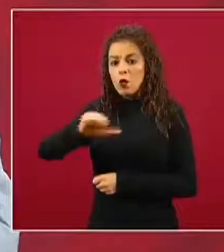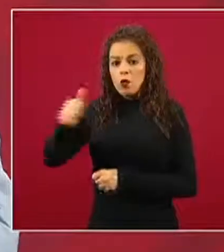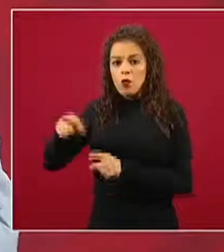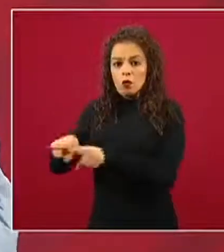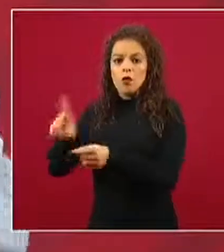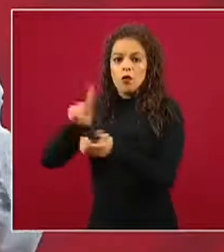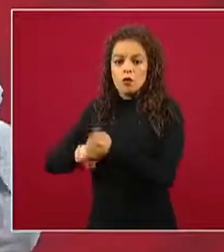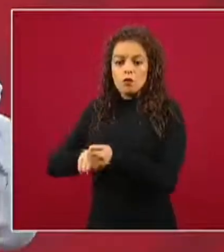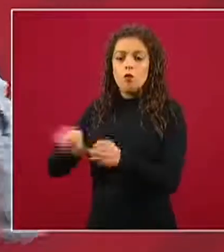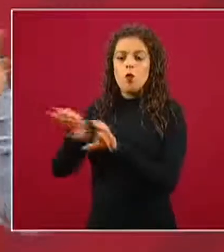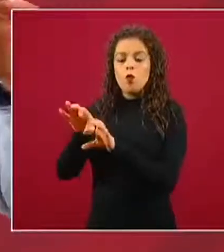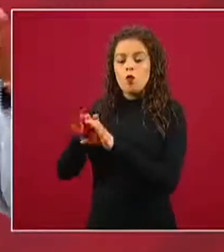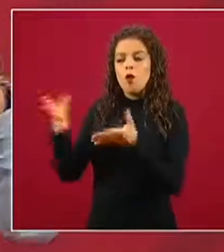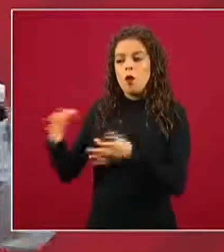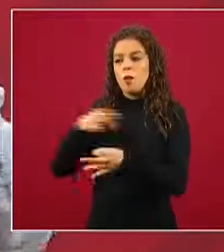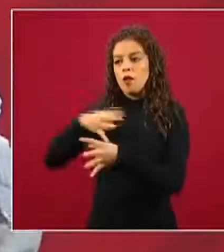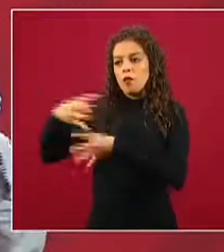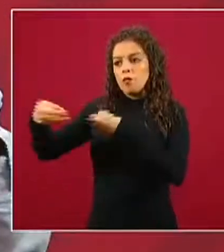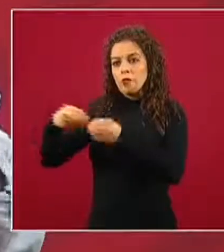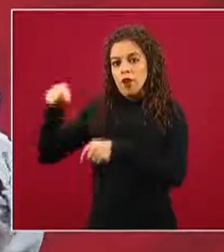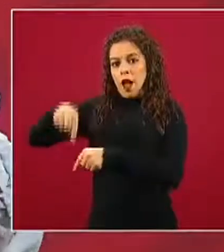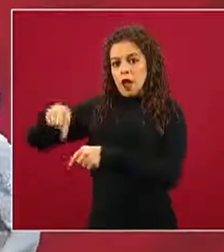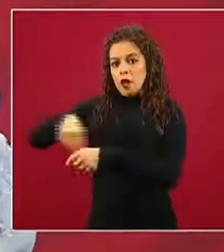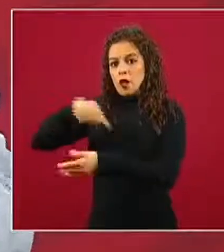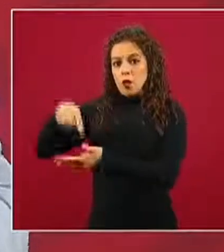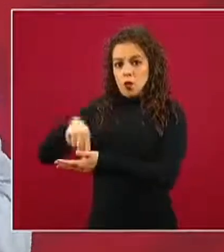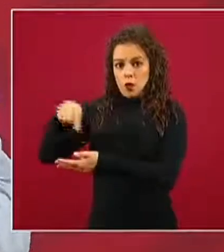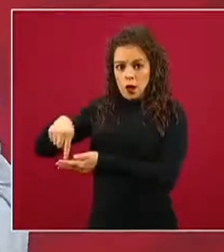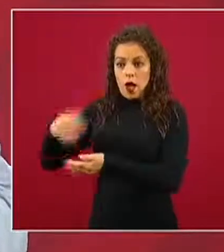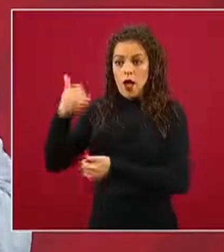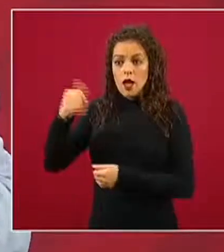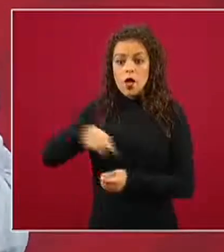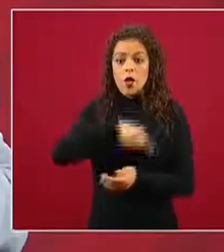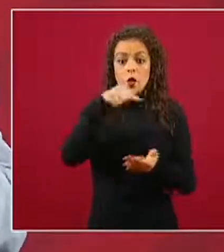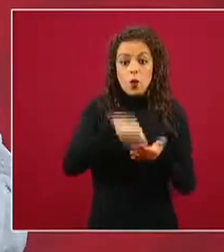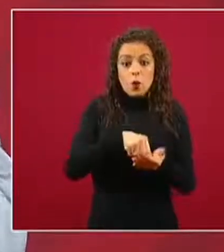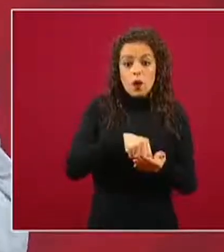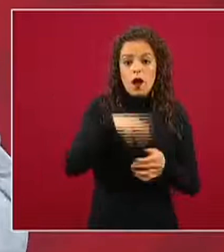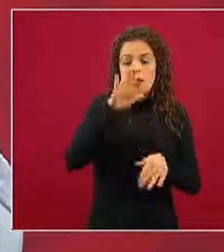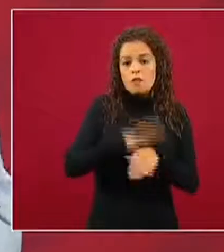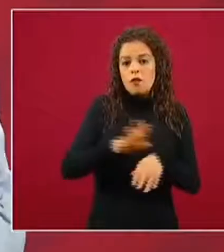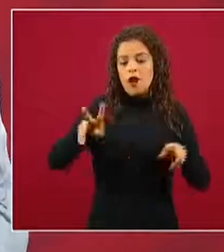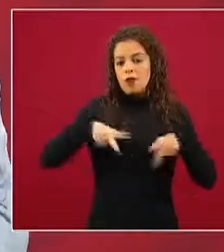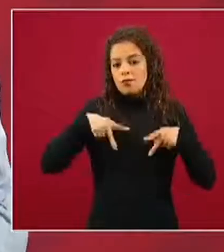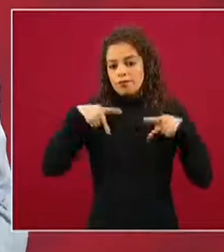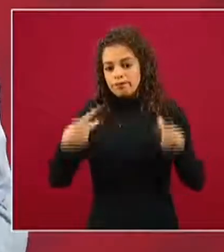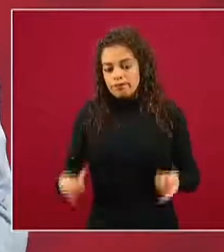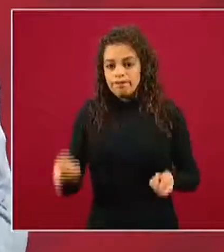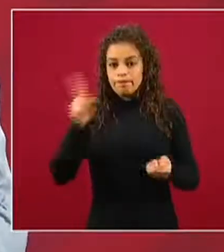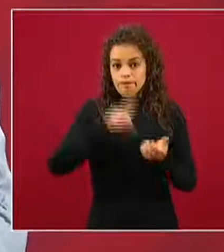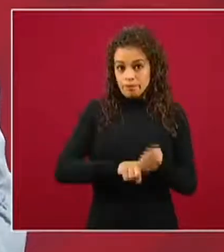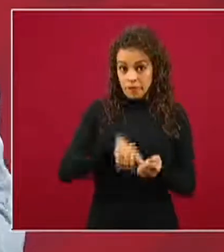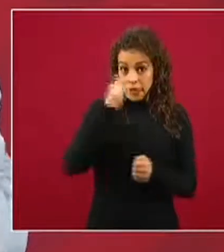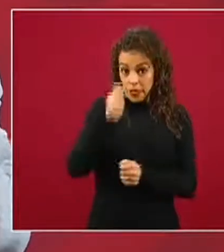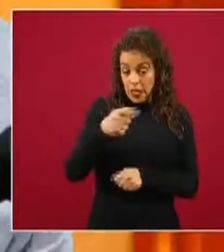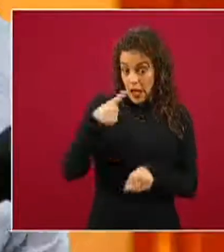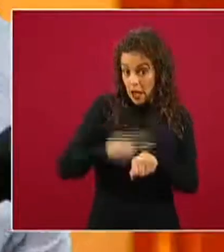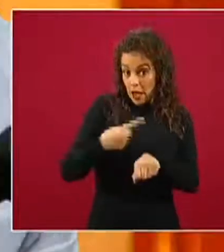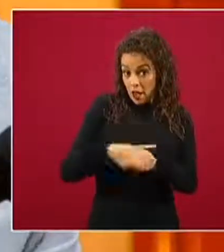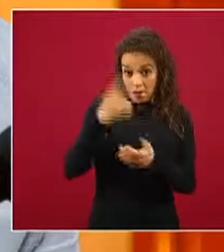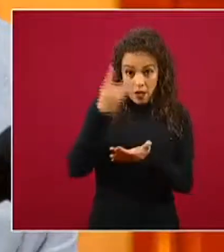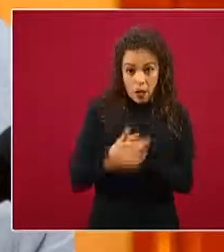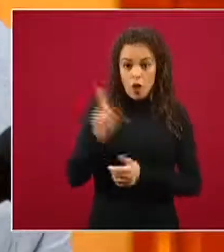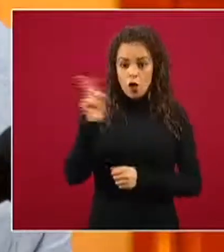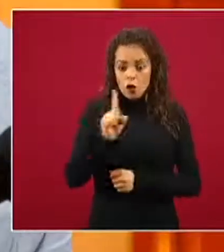en el territorio y cuáles son las zonas vulnerables, no sólo a padecer la presencia de la enfermedad, sino